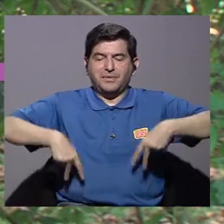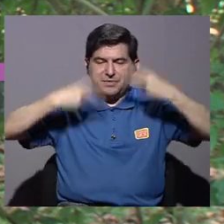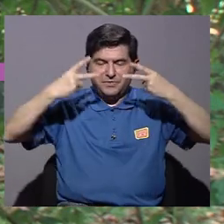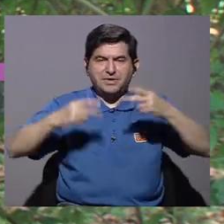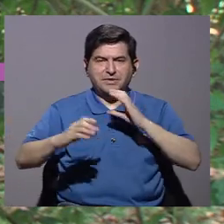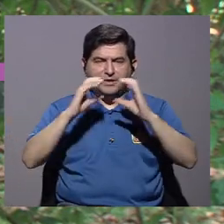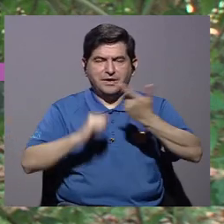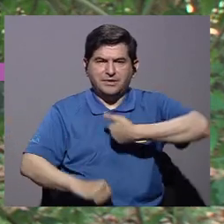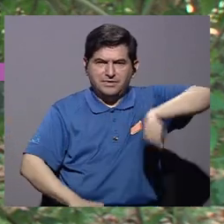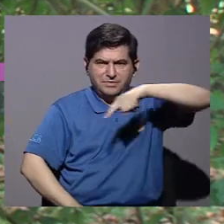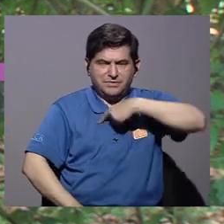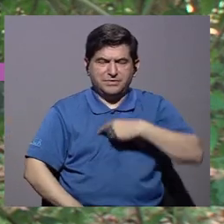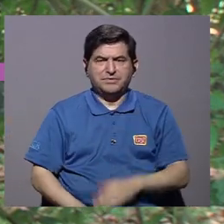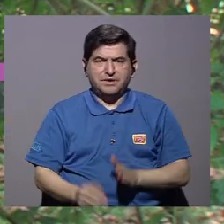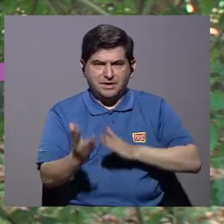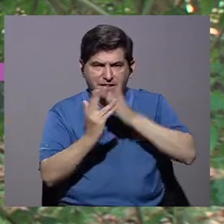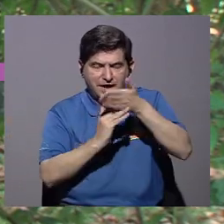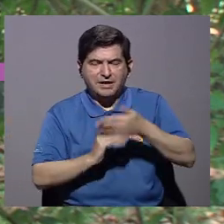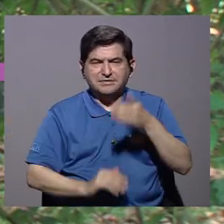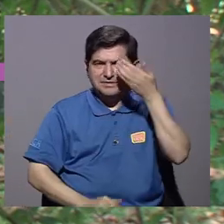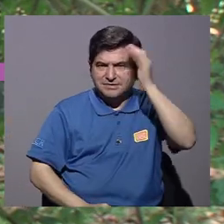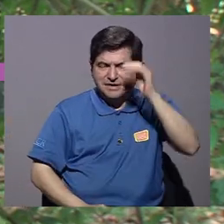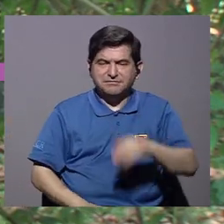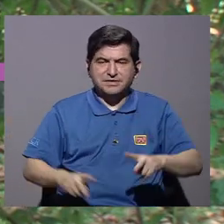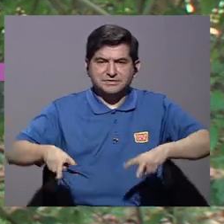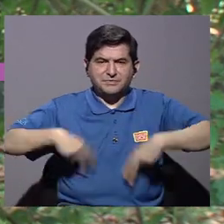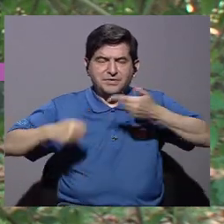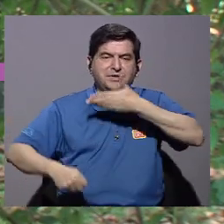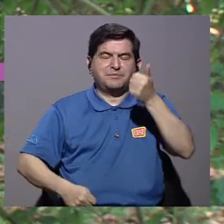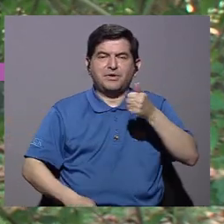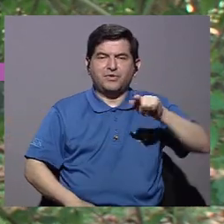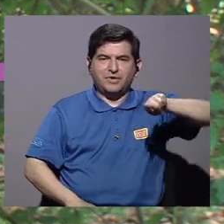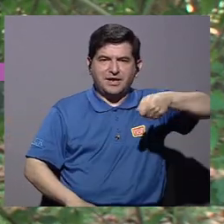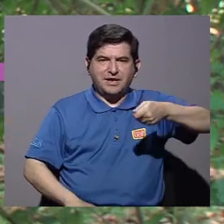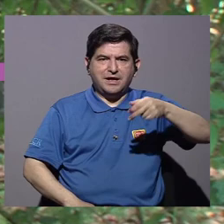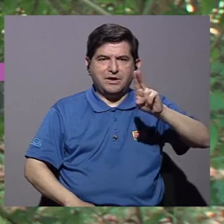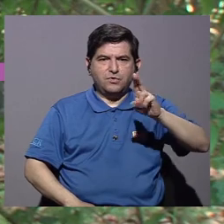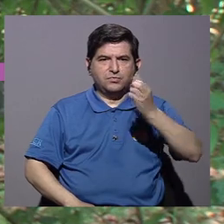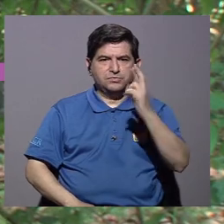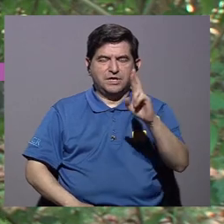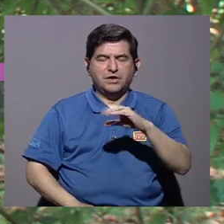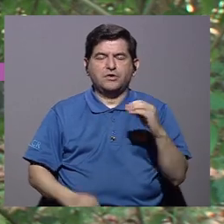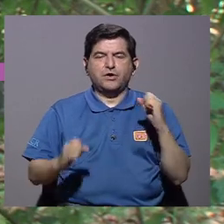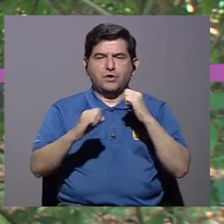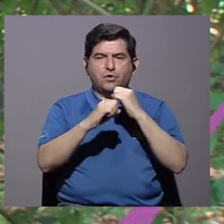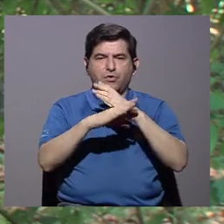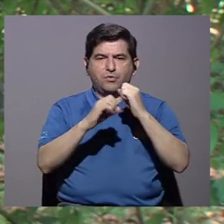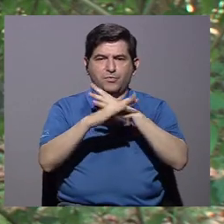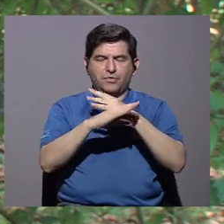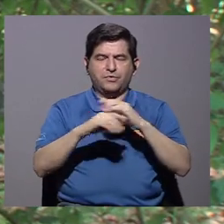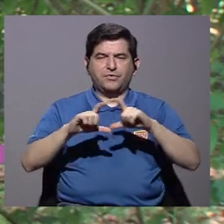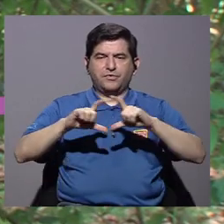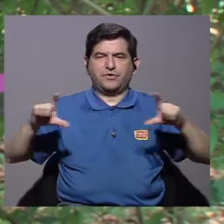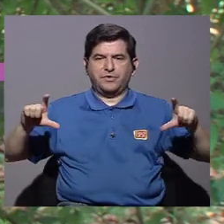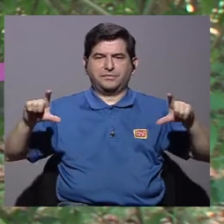Recuerde comunicarse con nosotros a través de nuestro Facebook, Vivir Mejor Canal UCR, o a través del correo electrónico,